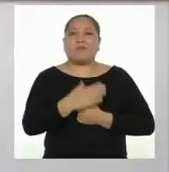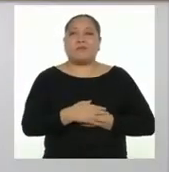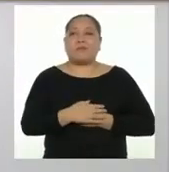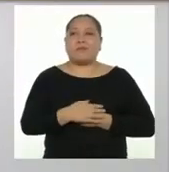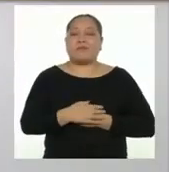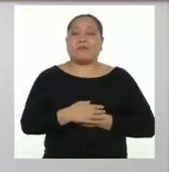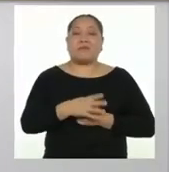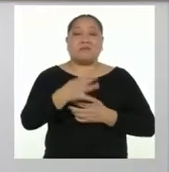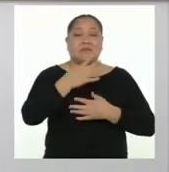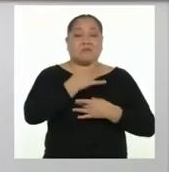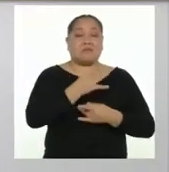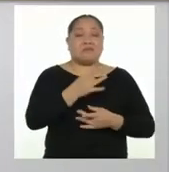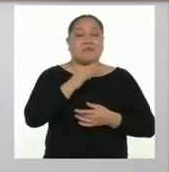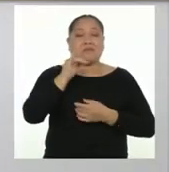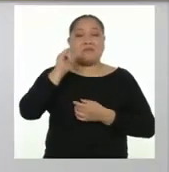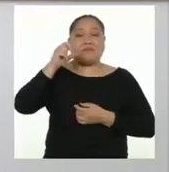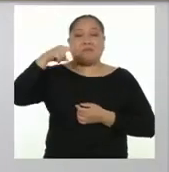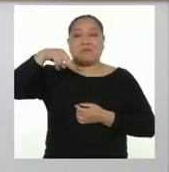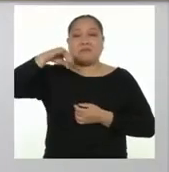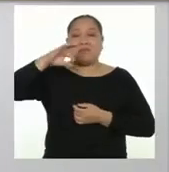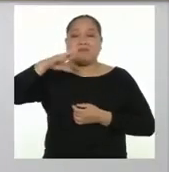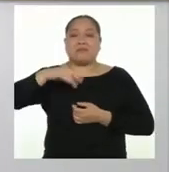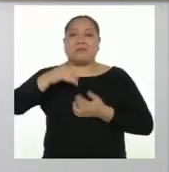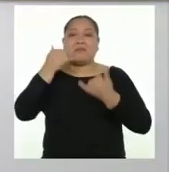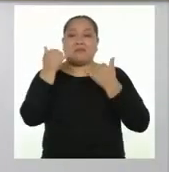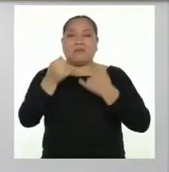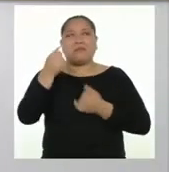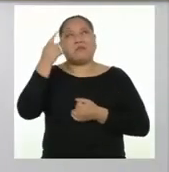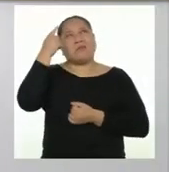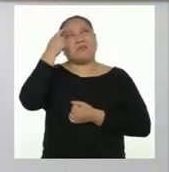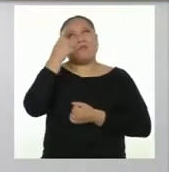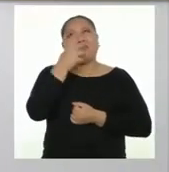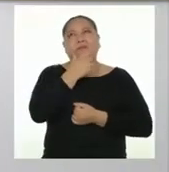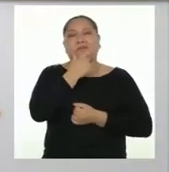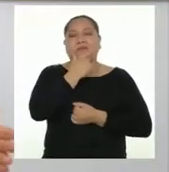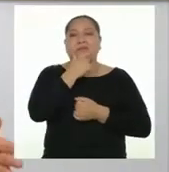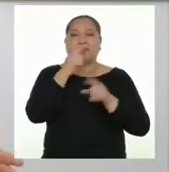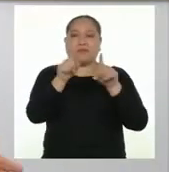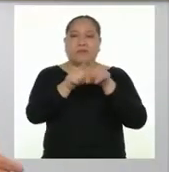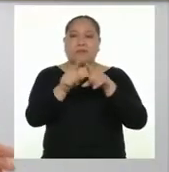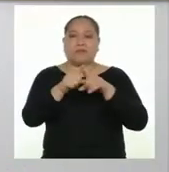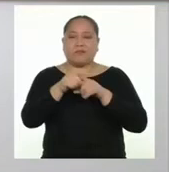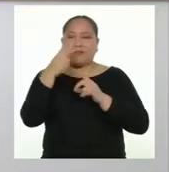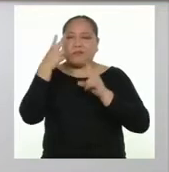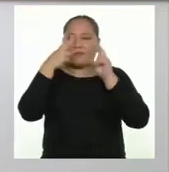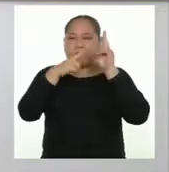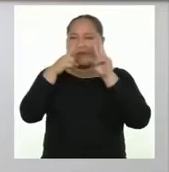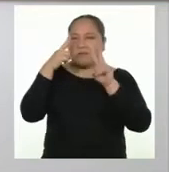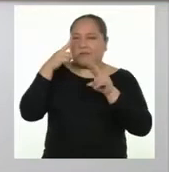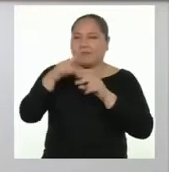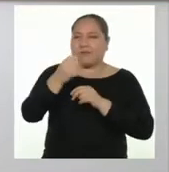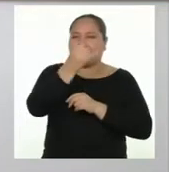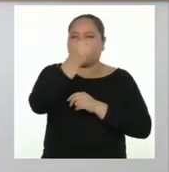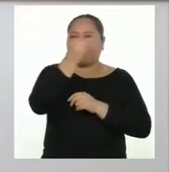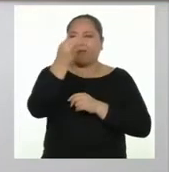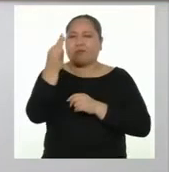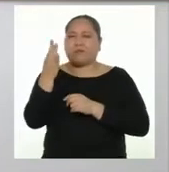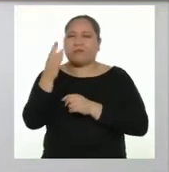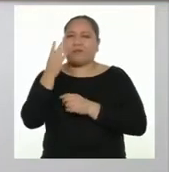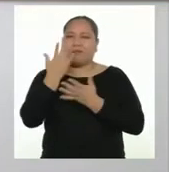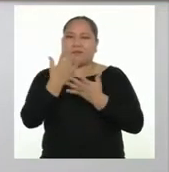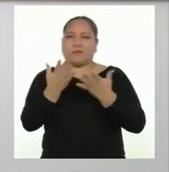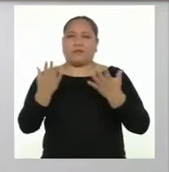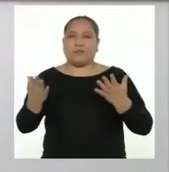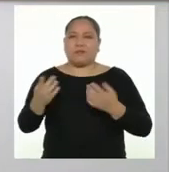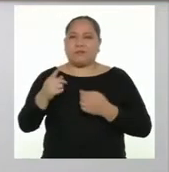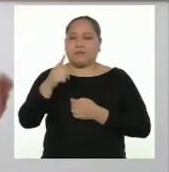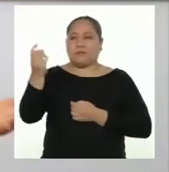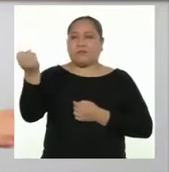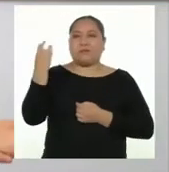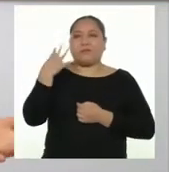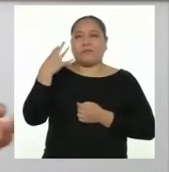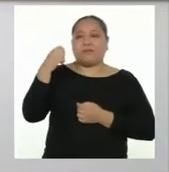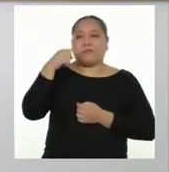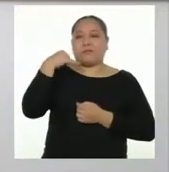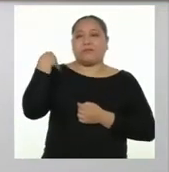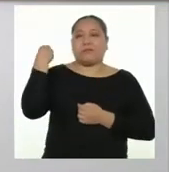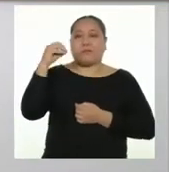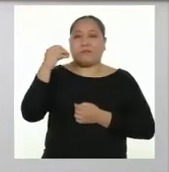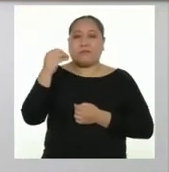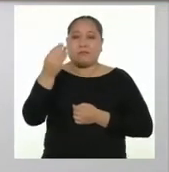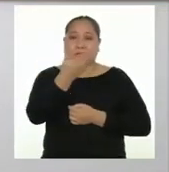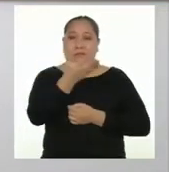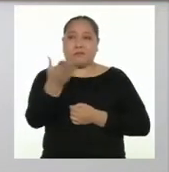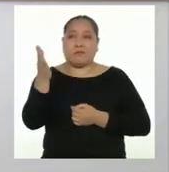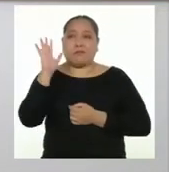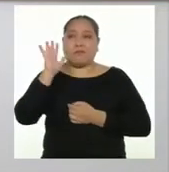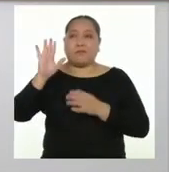Muy interesante, Yanira. Ahora que lo pienso, también he sido testigo de algunas de las situaciones que han comentado las chicas y